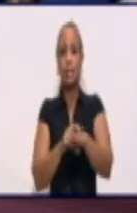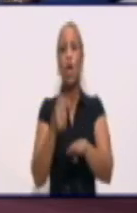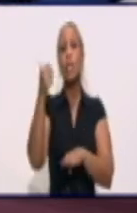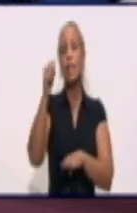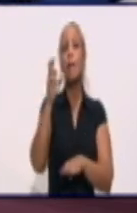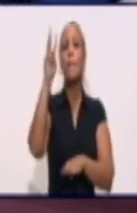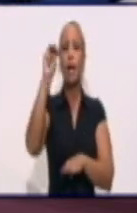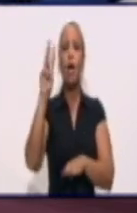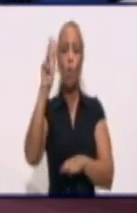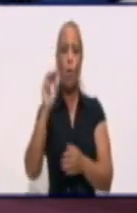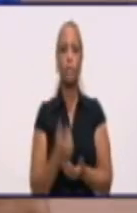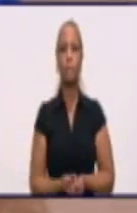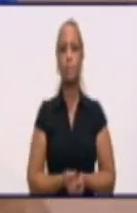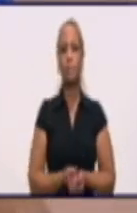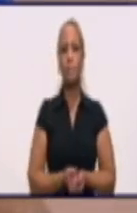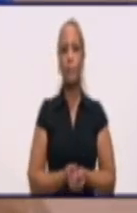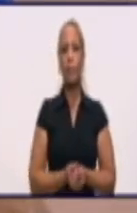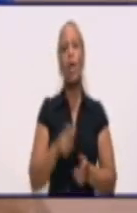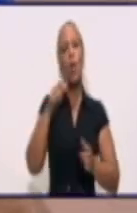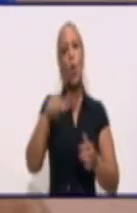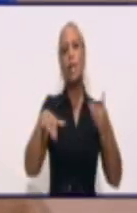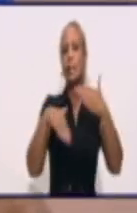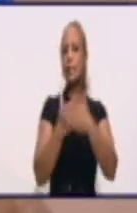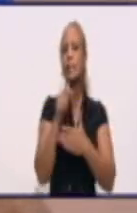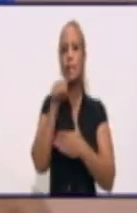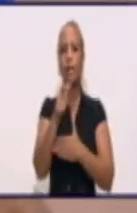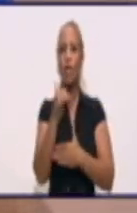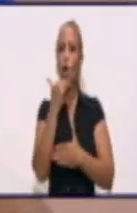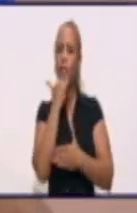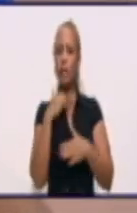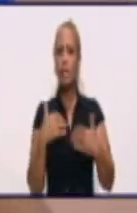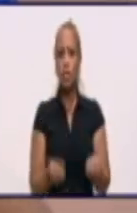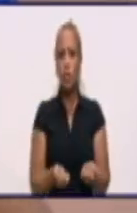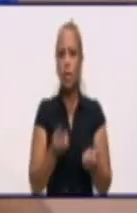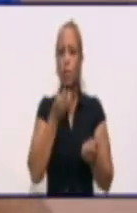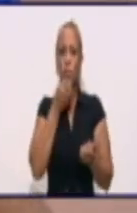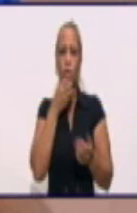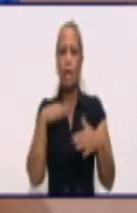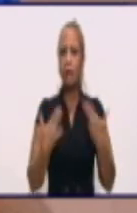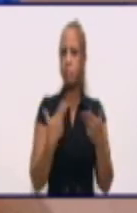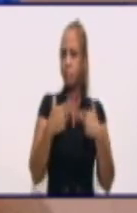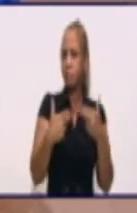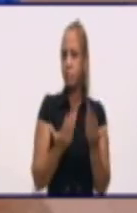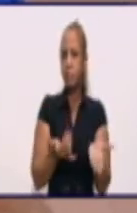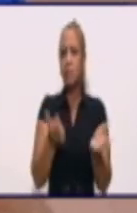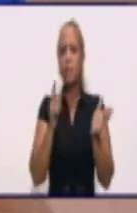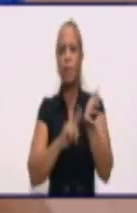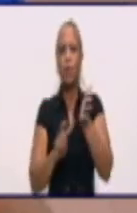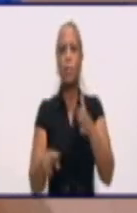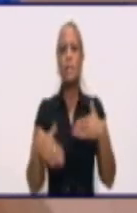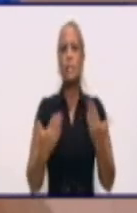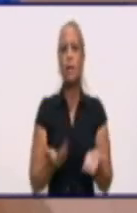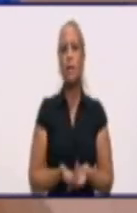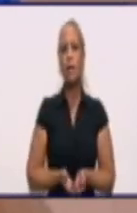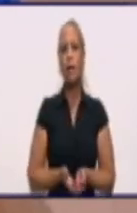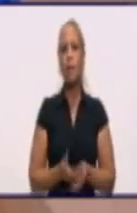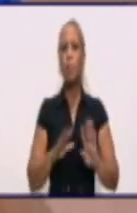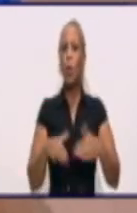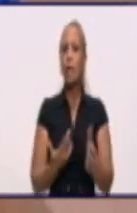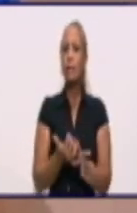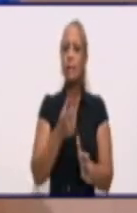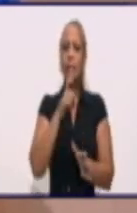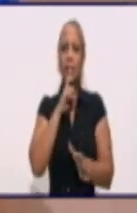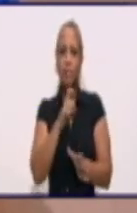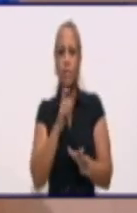del día. Para el resto del día de hoy, ¿afectaciones que pudieran suceder en la provincia a partir de déficit en la